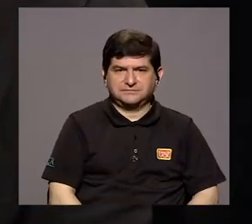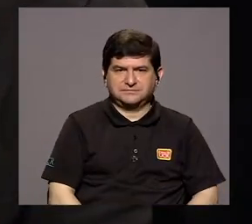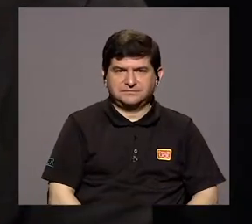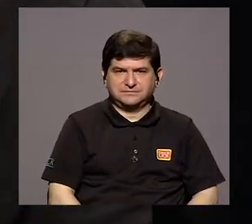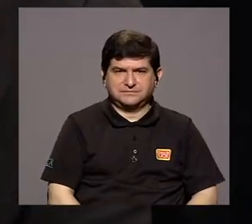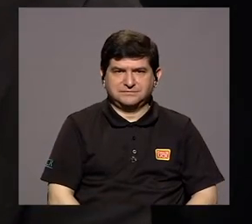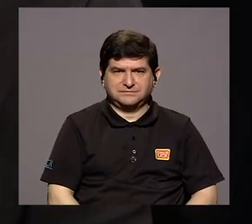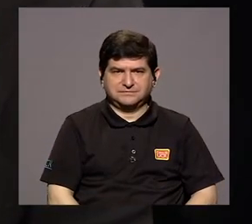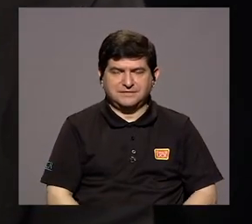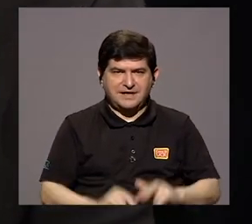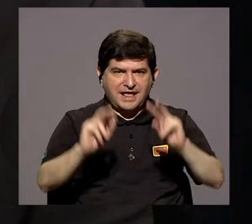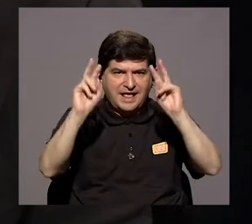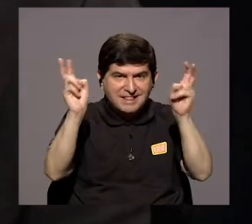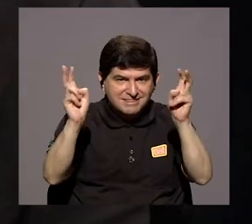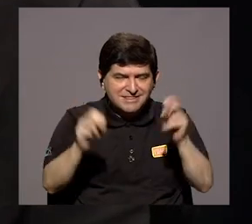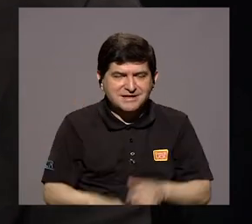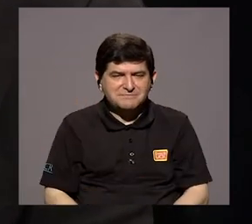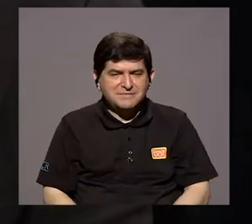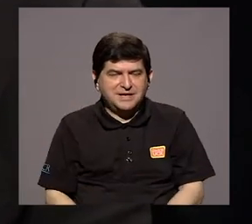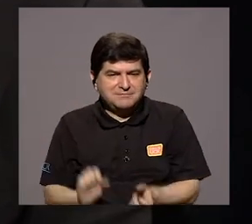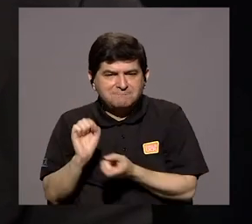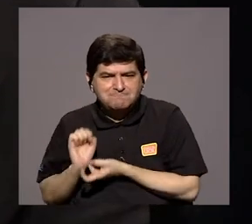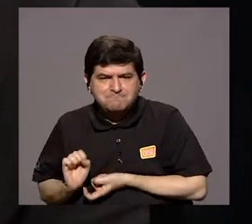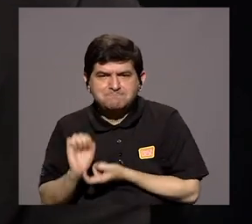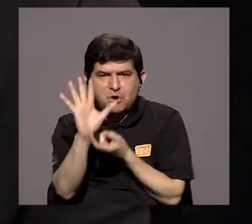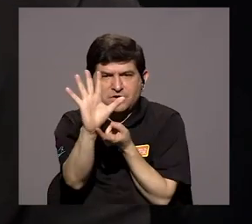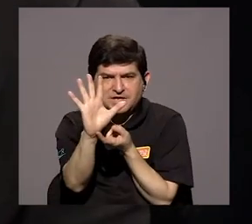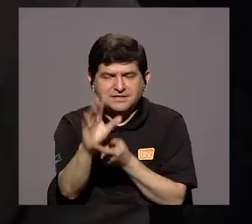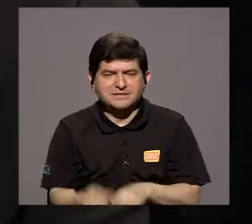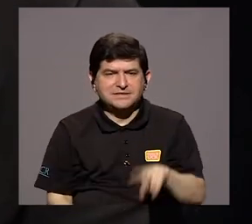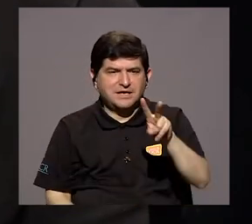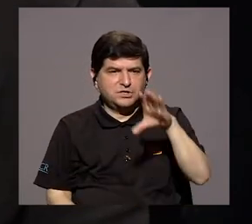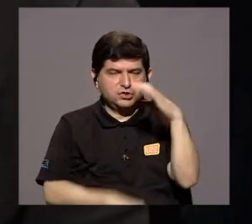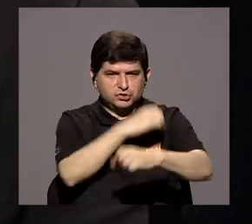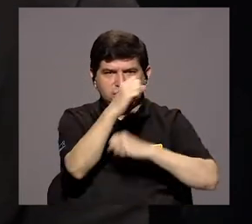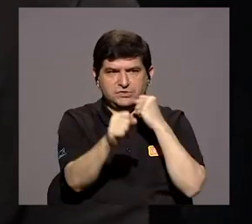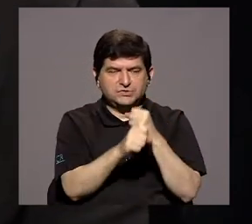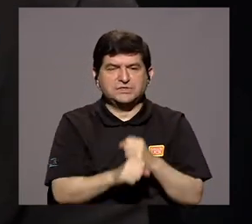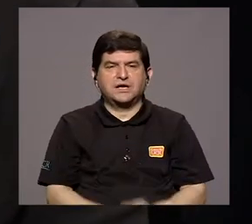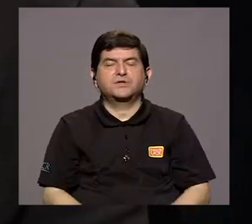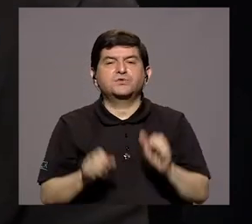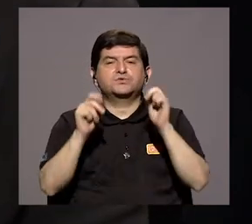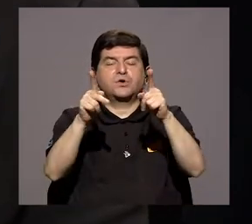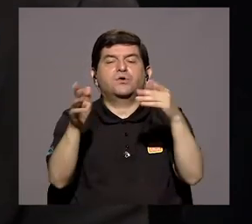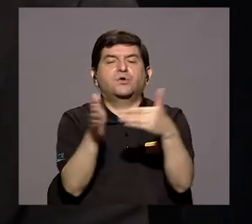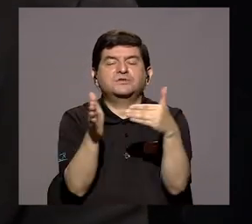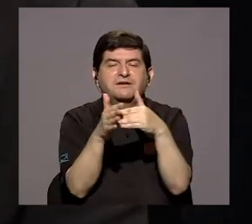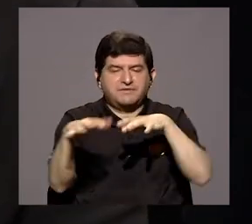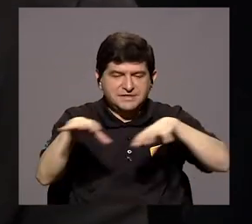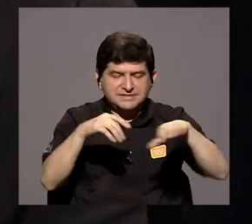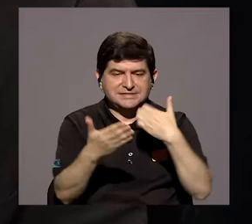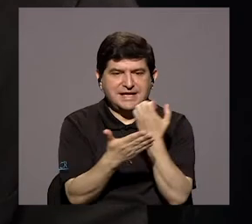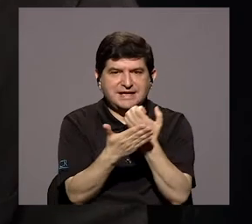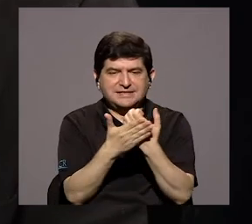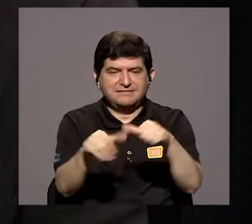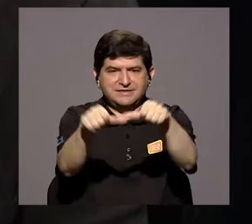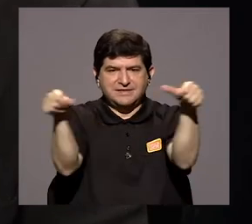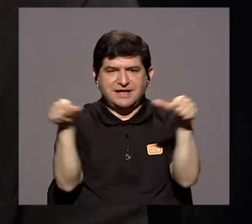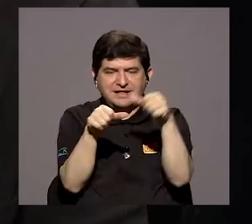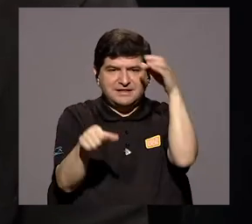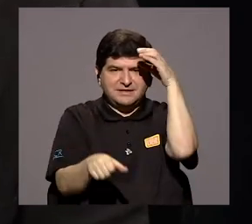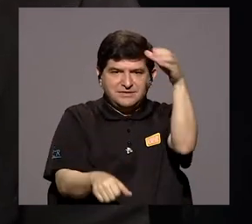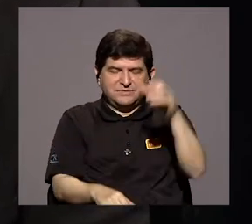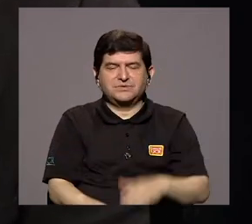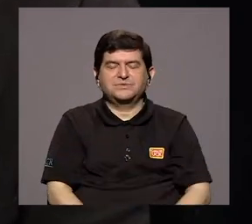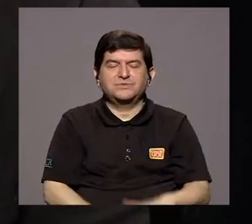El tema de la proyección de que el Bicentenario sea un canal para aprovechar la reactivación económica del sector cultural y creativo del